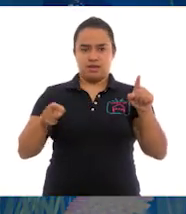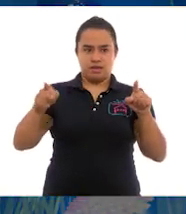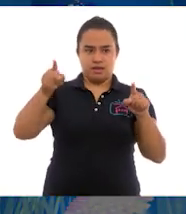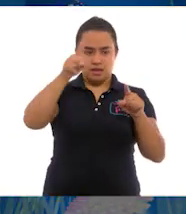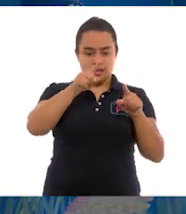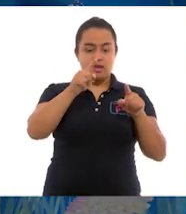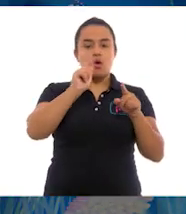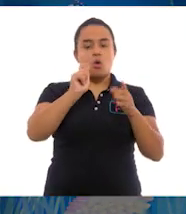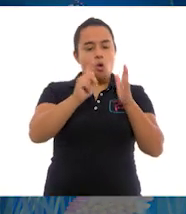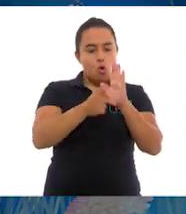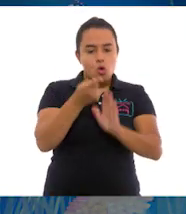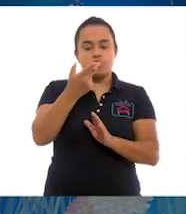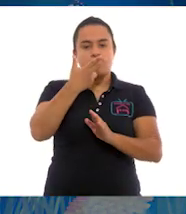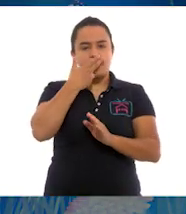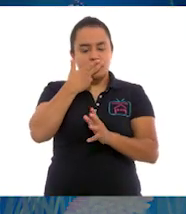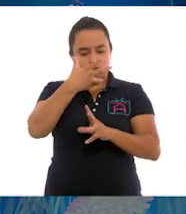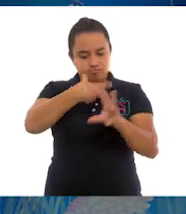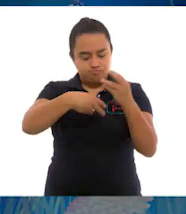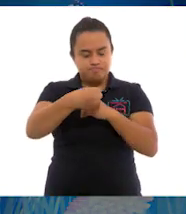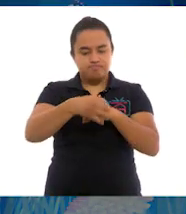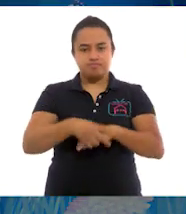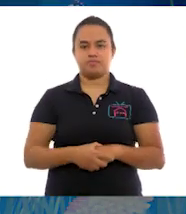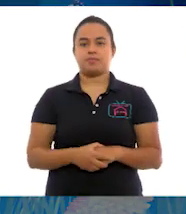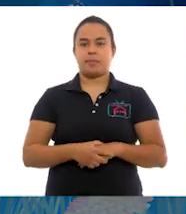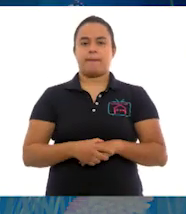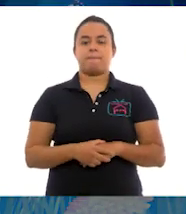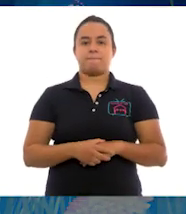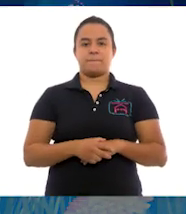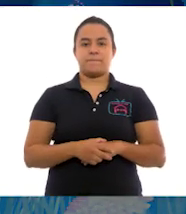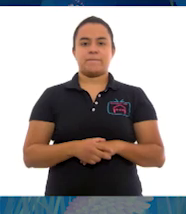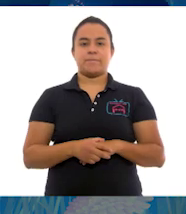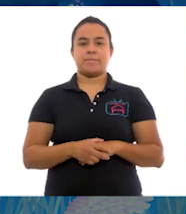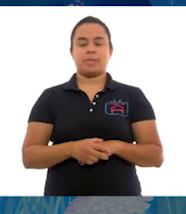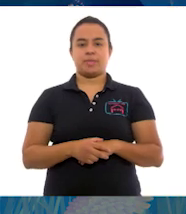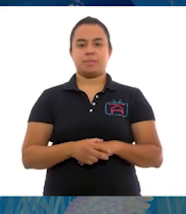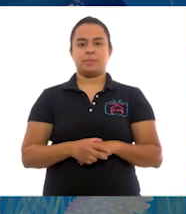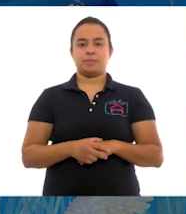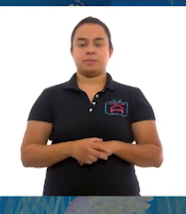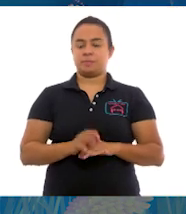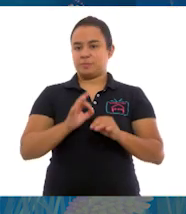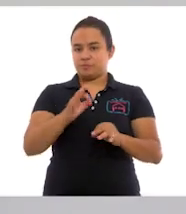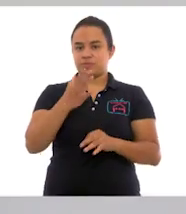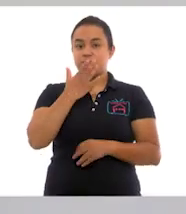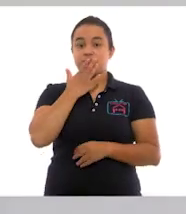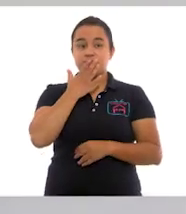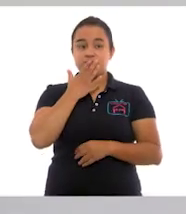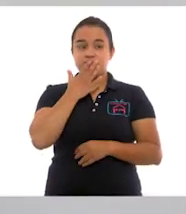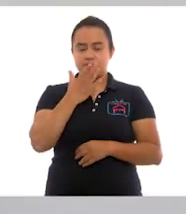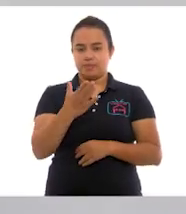reciclar. Muy bien. Muy bien. a colgarla. Perfecto. Muy bien. Entonces,